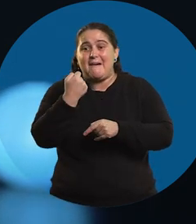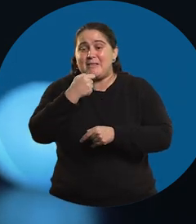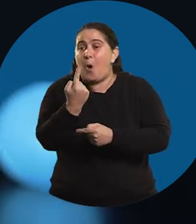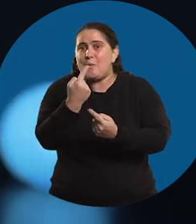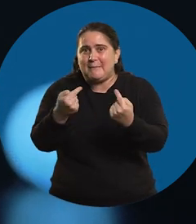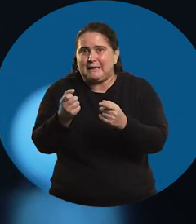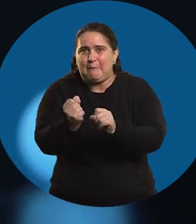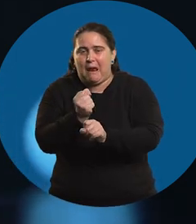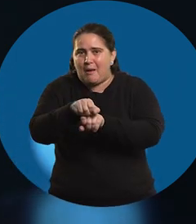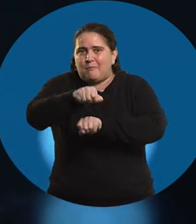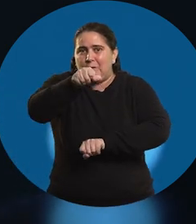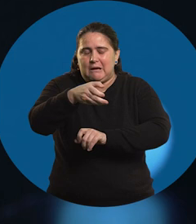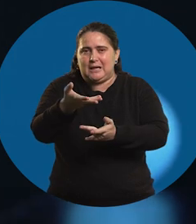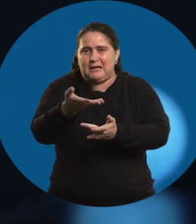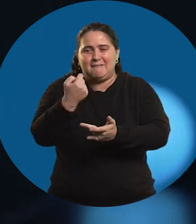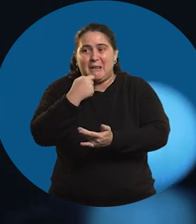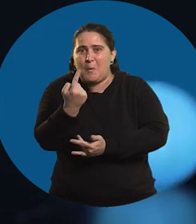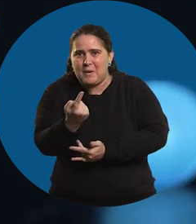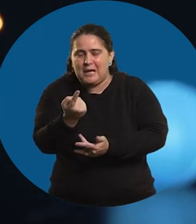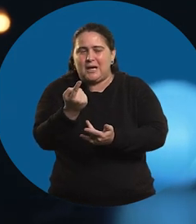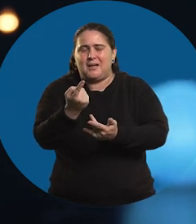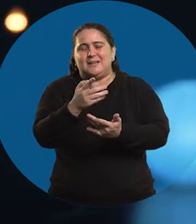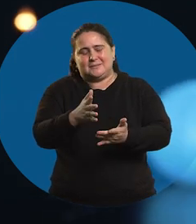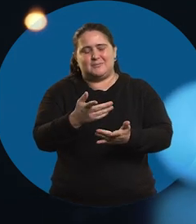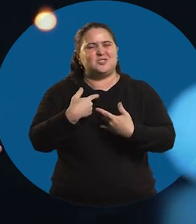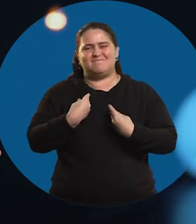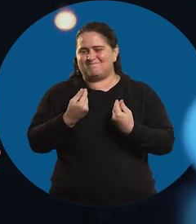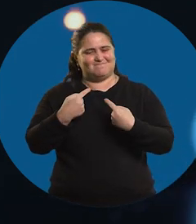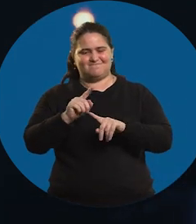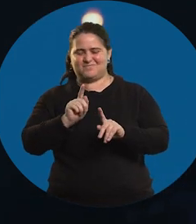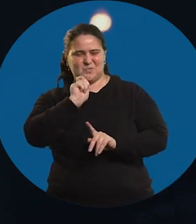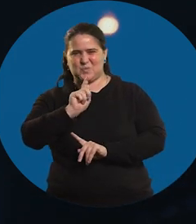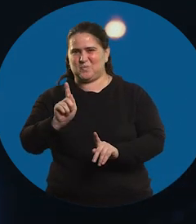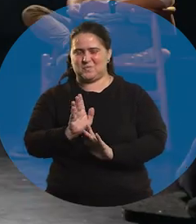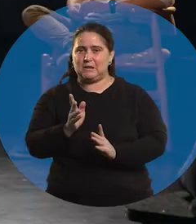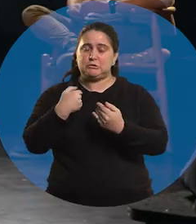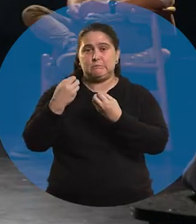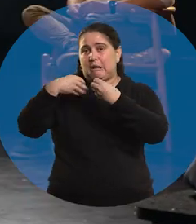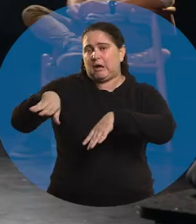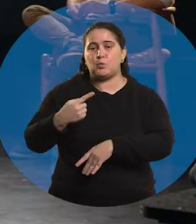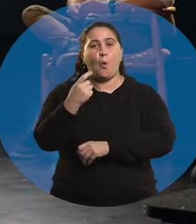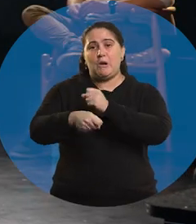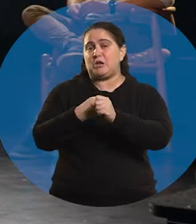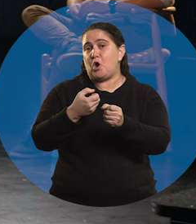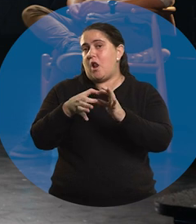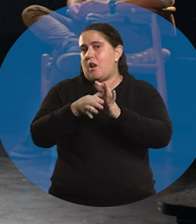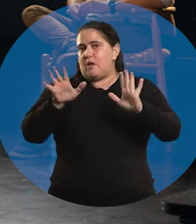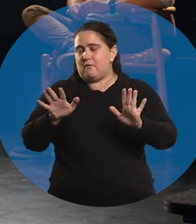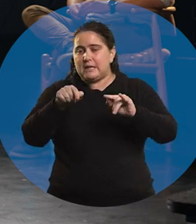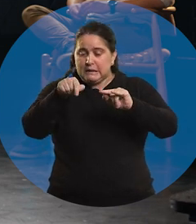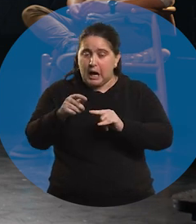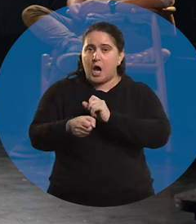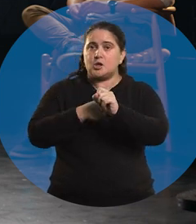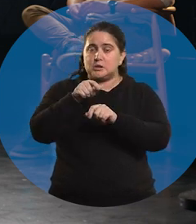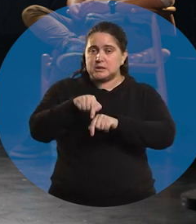faltándote una materia para recibirte. Pero yo sentía que no era lo mío eso. Y bueno, dejé y tuve un año sabático.